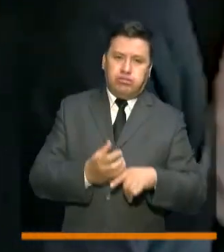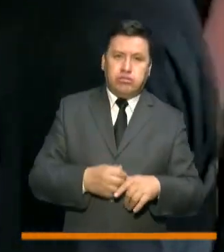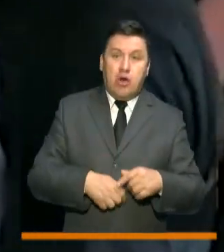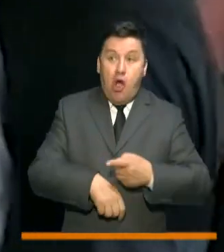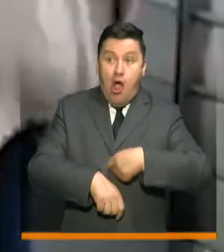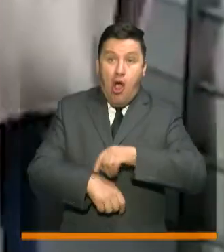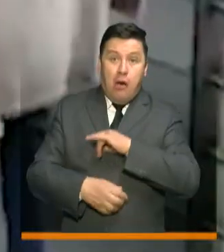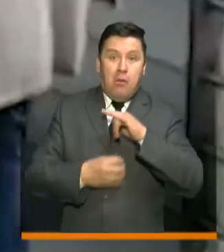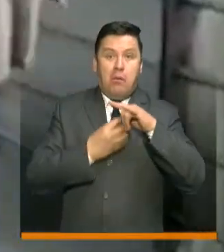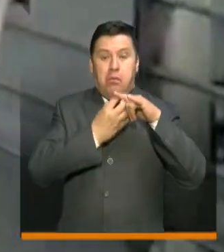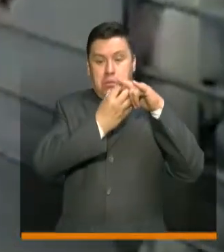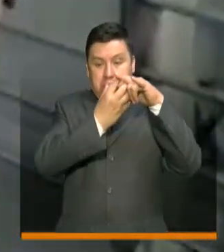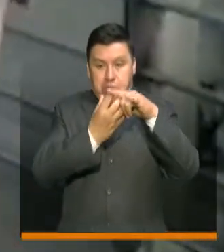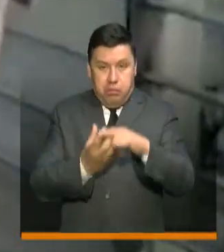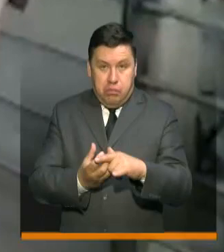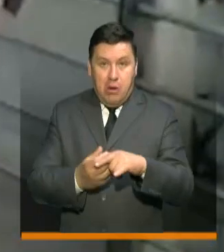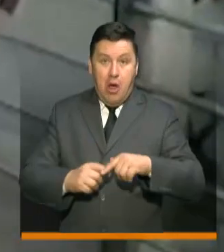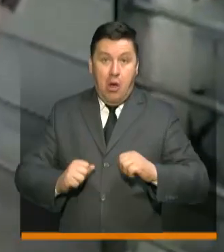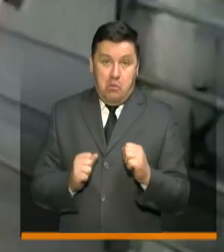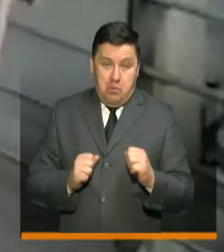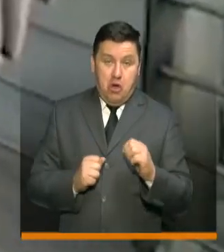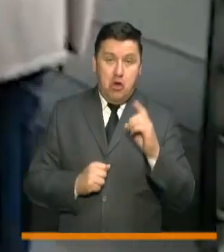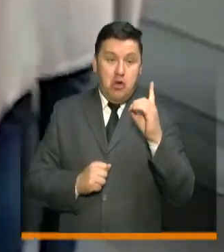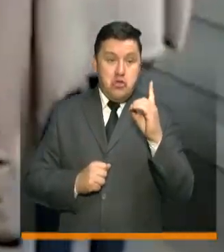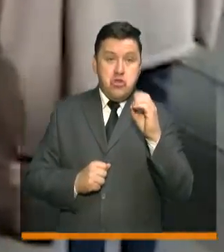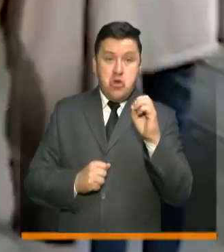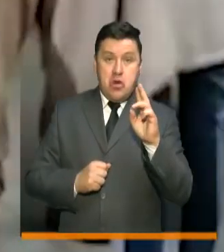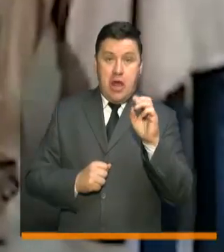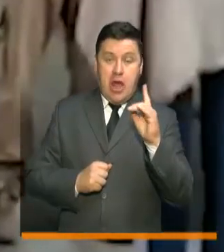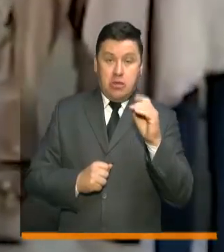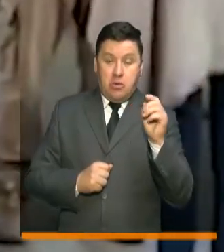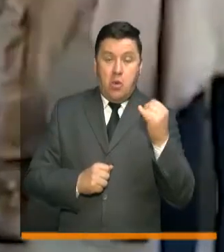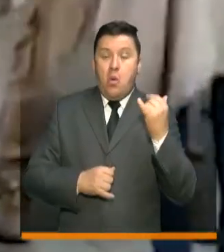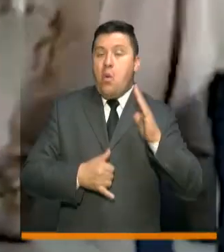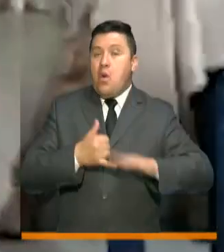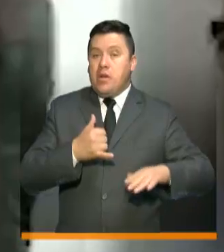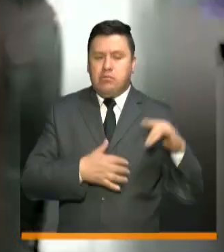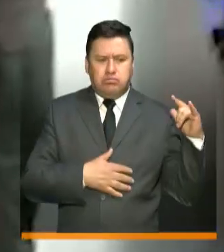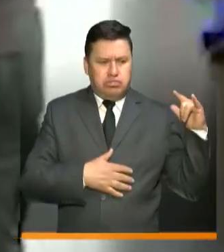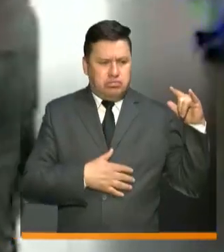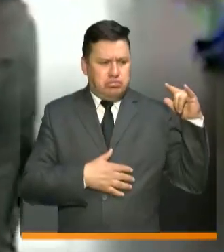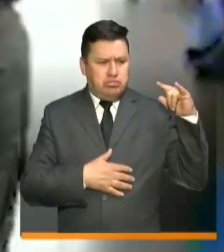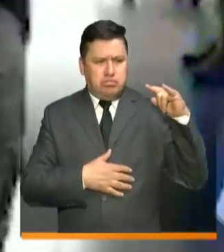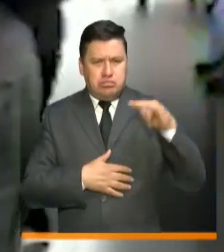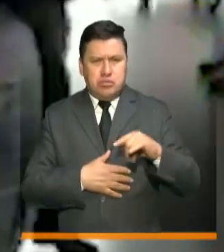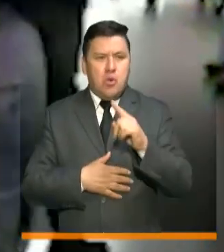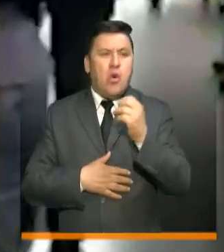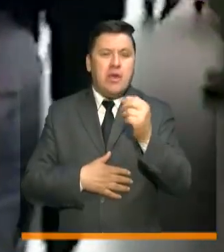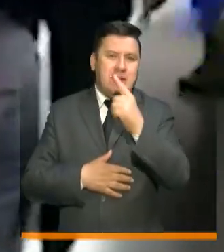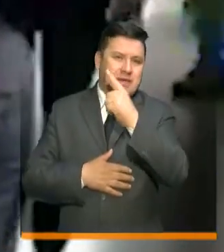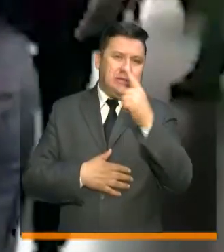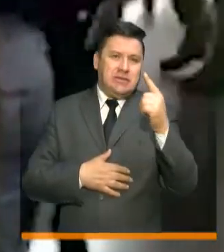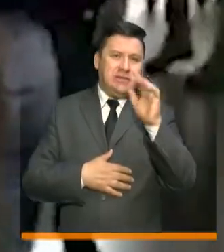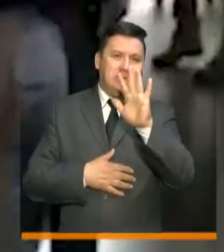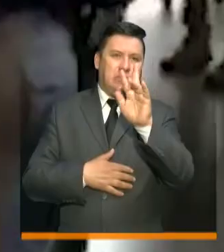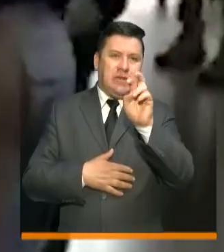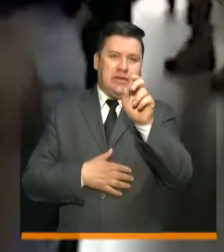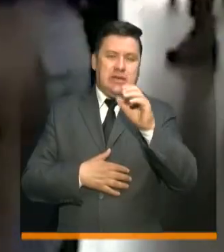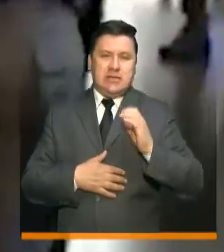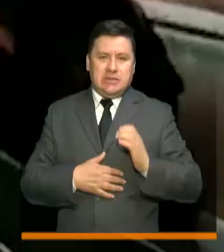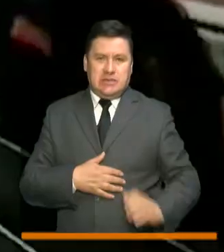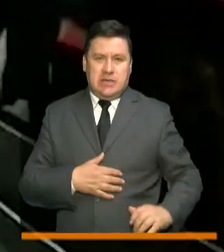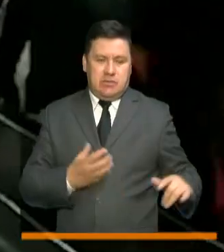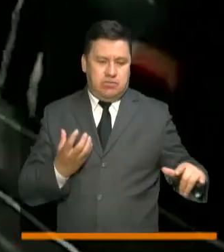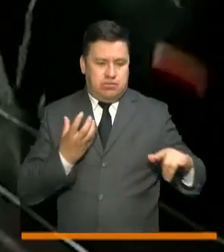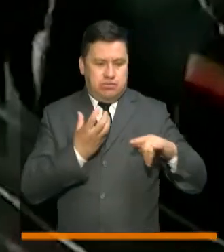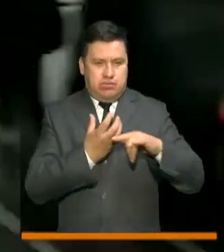últimas horas, aterrizó en el aeropuerto El Dorado de Bogotá el último vuelo que trasladó a Colombia a 157 ciudadanos